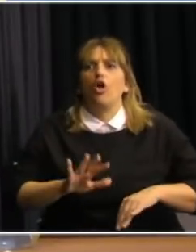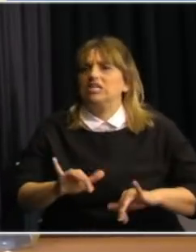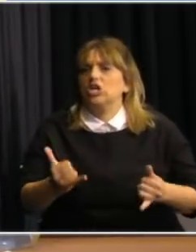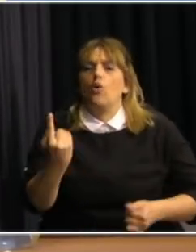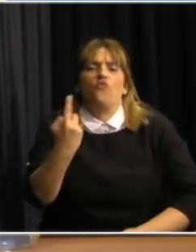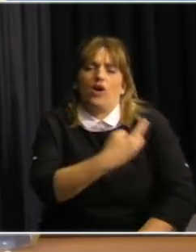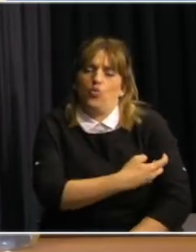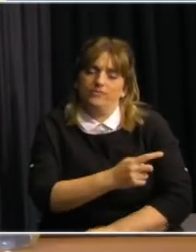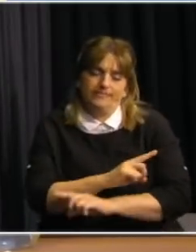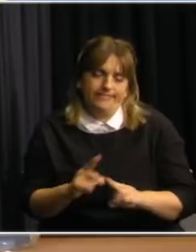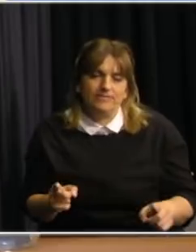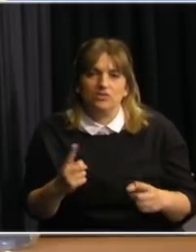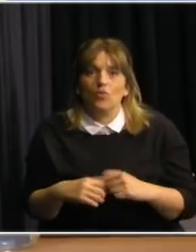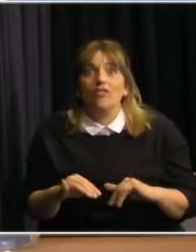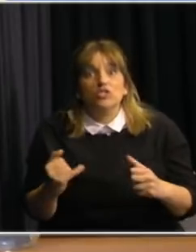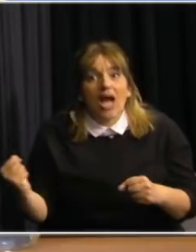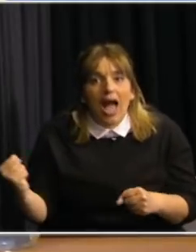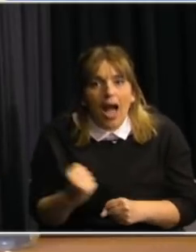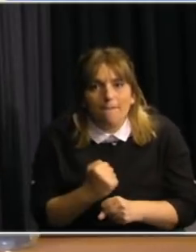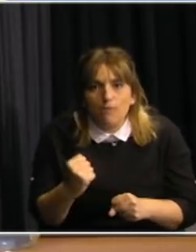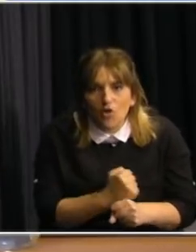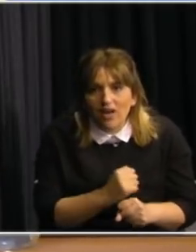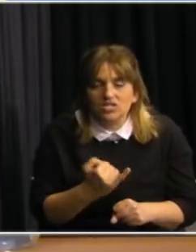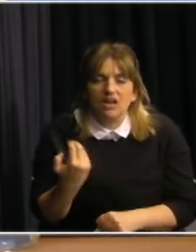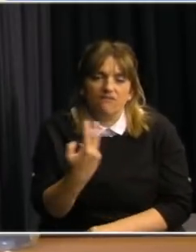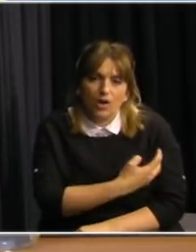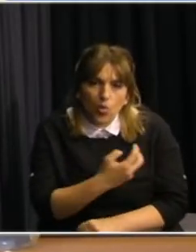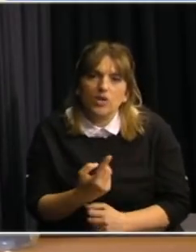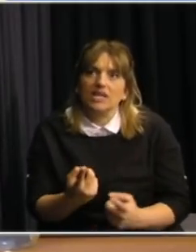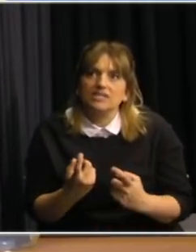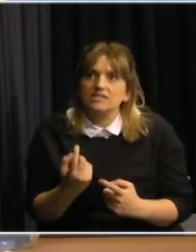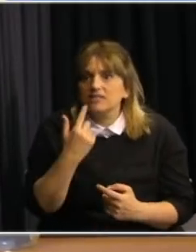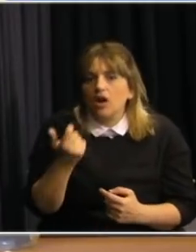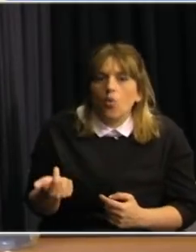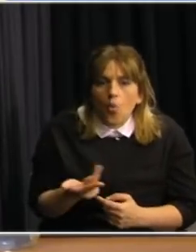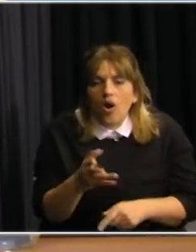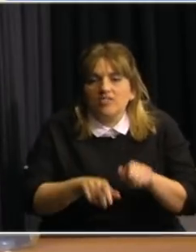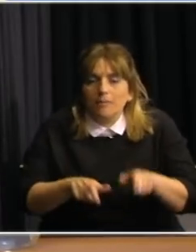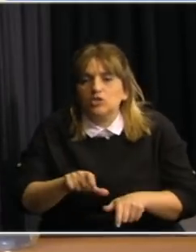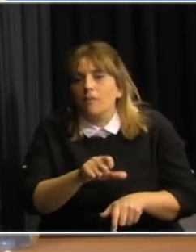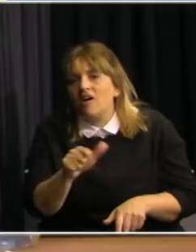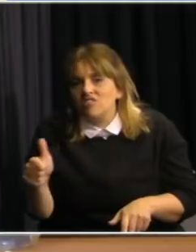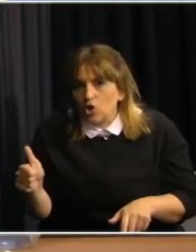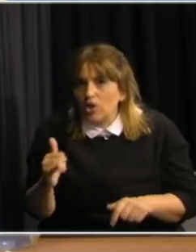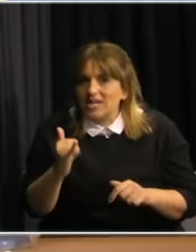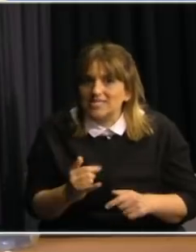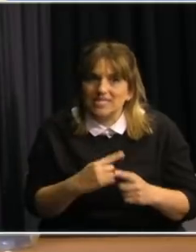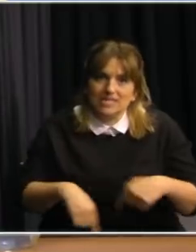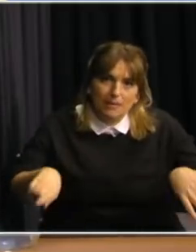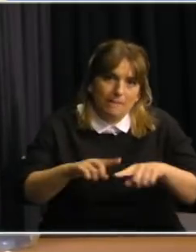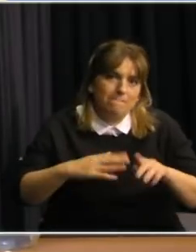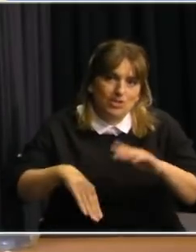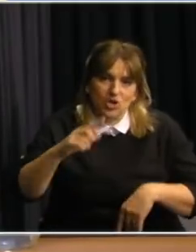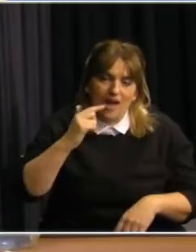instantánea. Una vez aprobadas, deben llegar a suficiente cantidad de personas para lograr un buen nivel de inmunidad en la